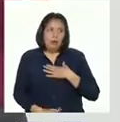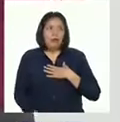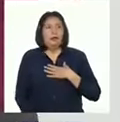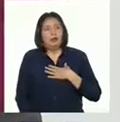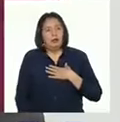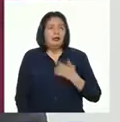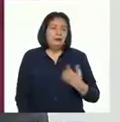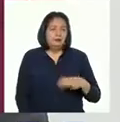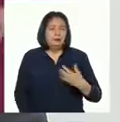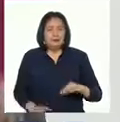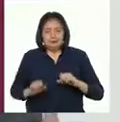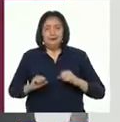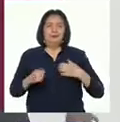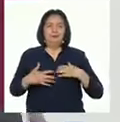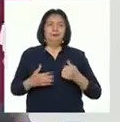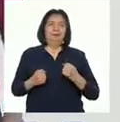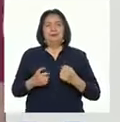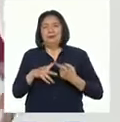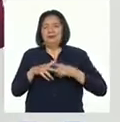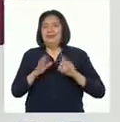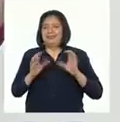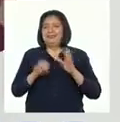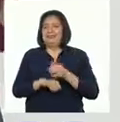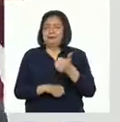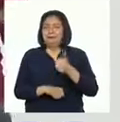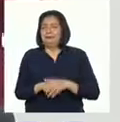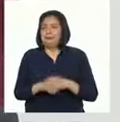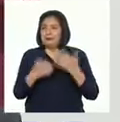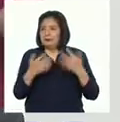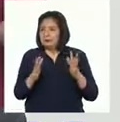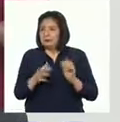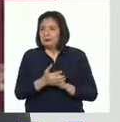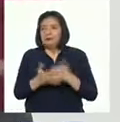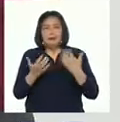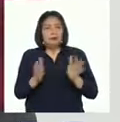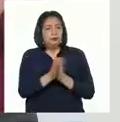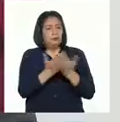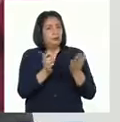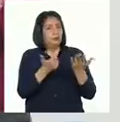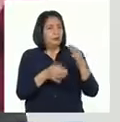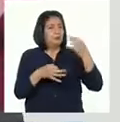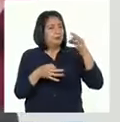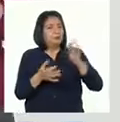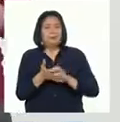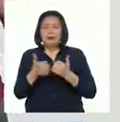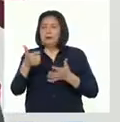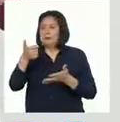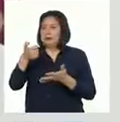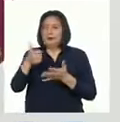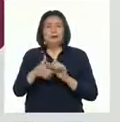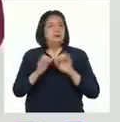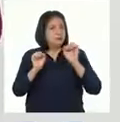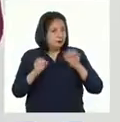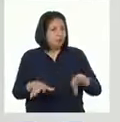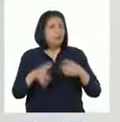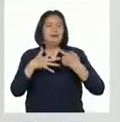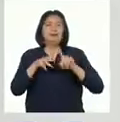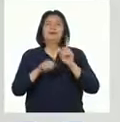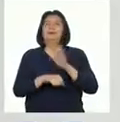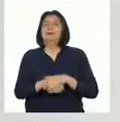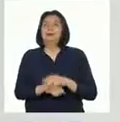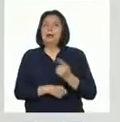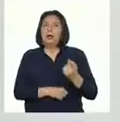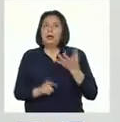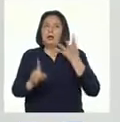Ya nos llenamos de energía para empezar nuestra clase. Ahora sí, a coger cuaderno, hojas de papel, lápiz o lapicero porque comenzamos.